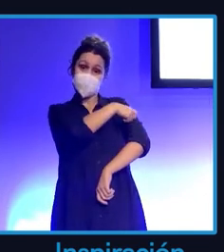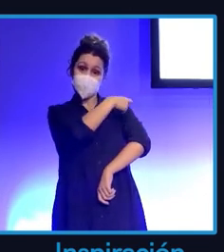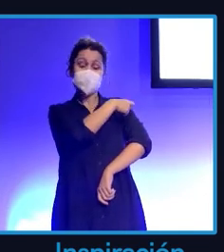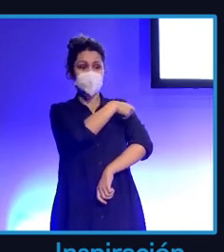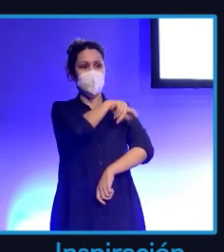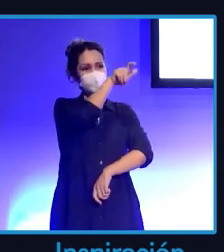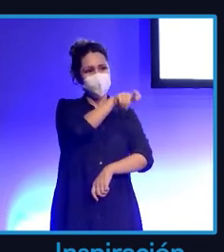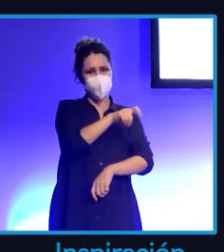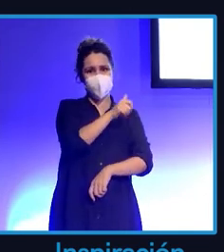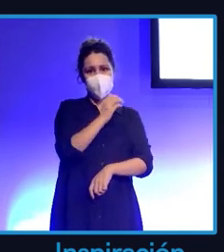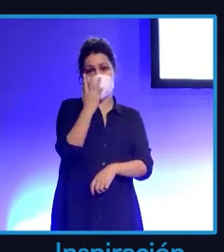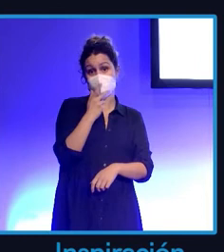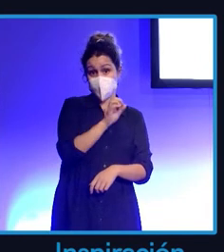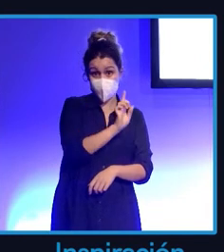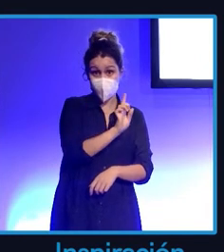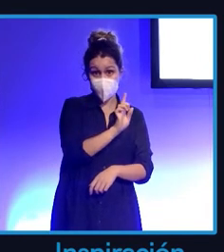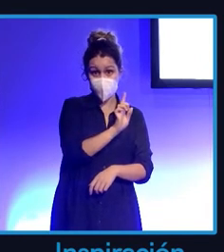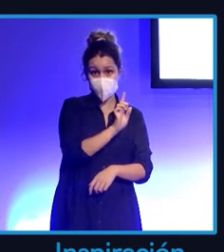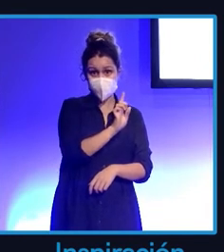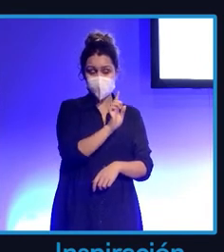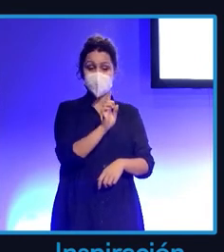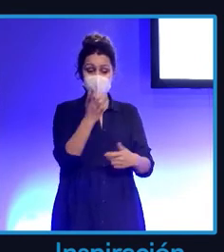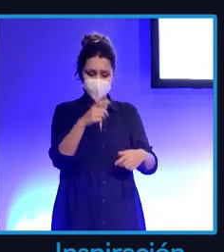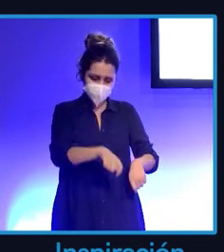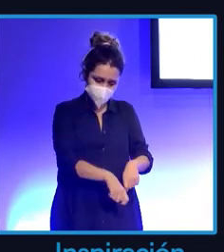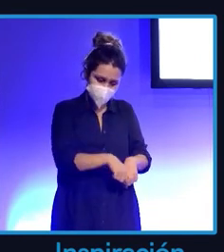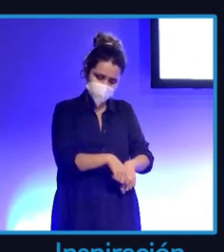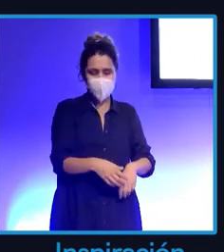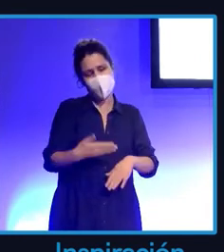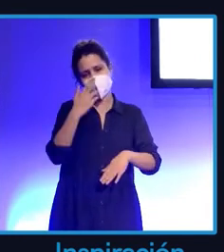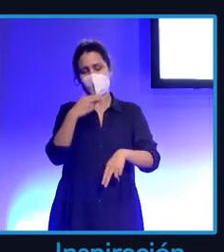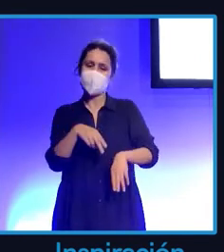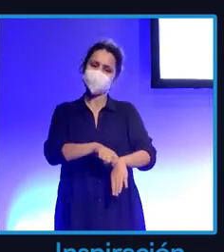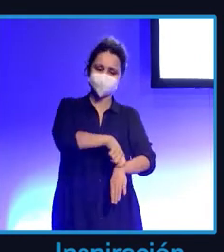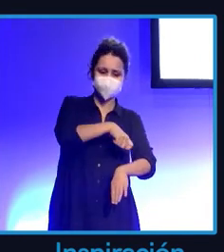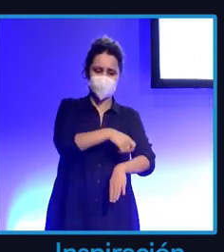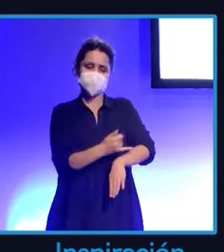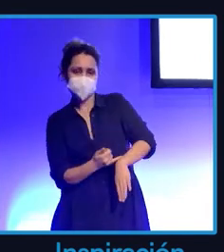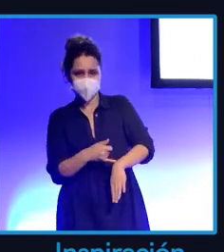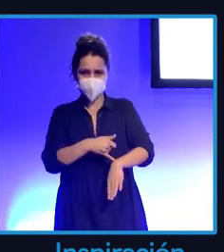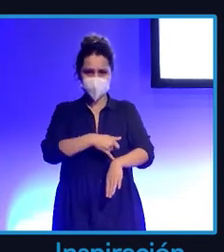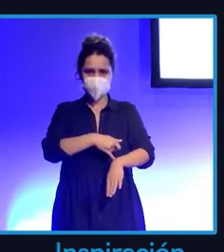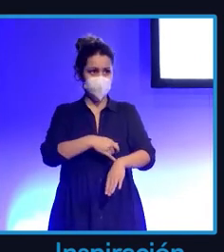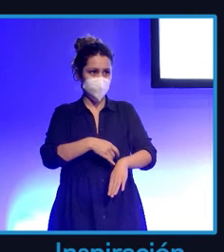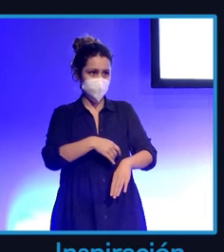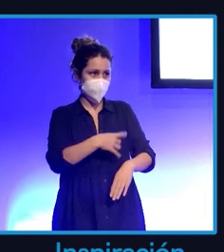persona anónima. Incluso no tapa ni las heridas de los tobillos. Podríamos ser cualquiera de nosotras depilándonos cualquier día.